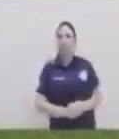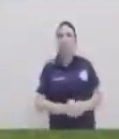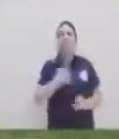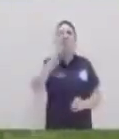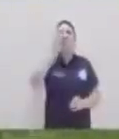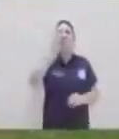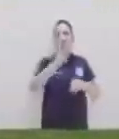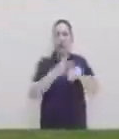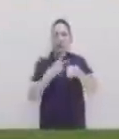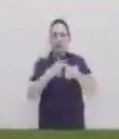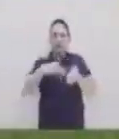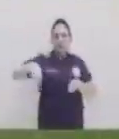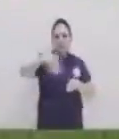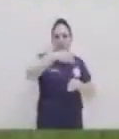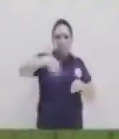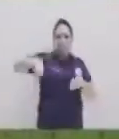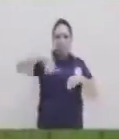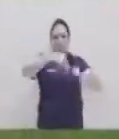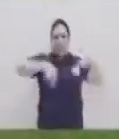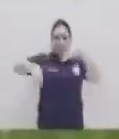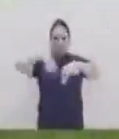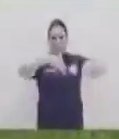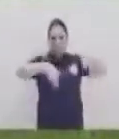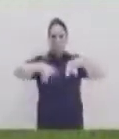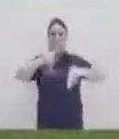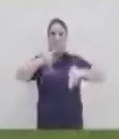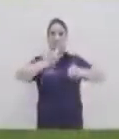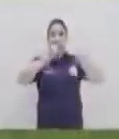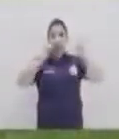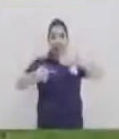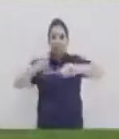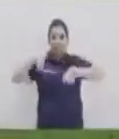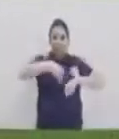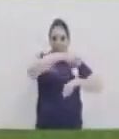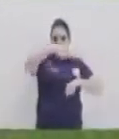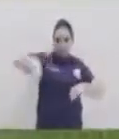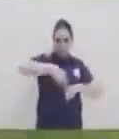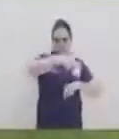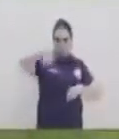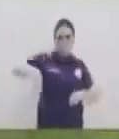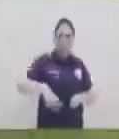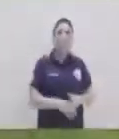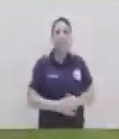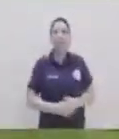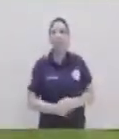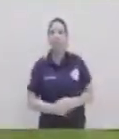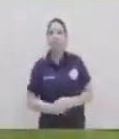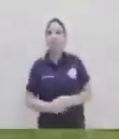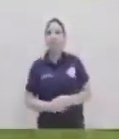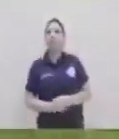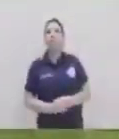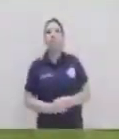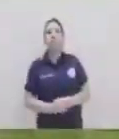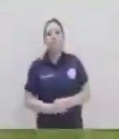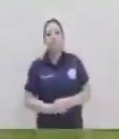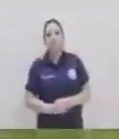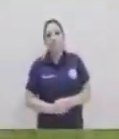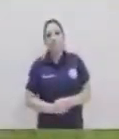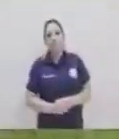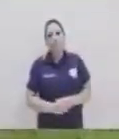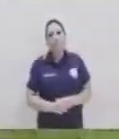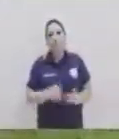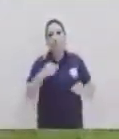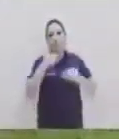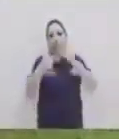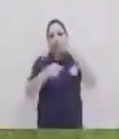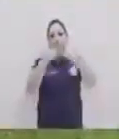unas tres veces y después cambiamos poco a poco vamos a ir